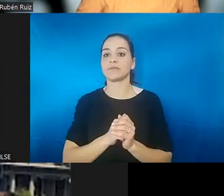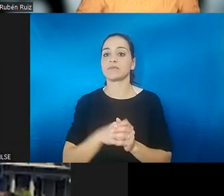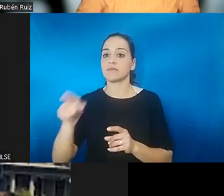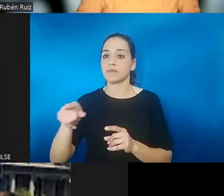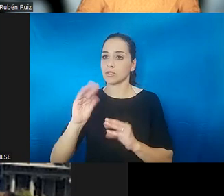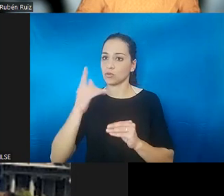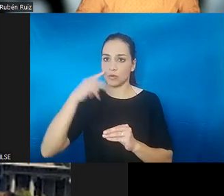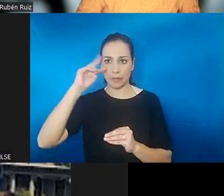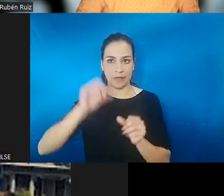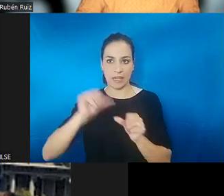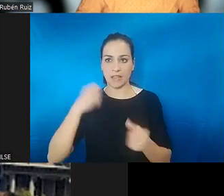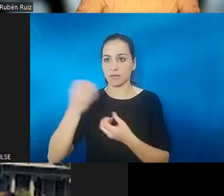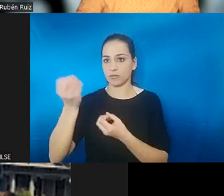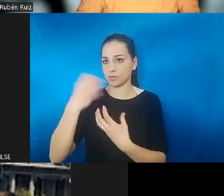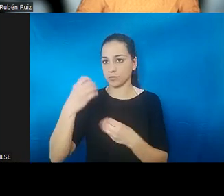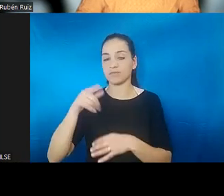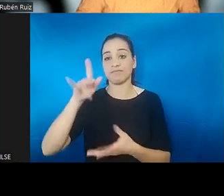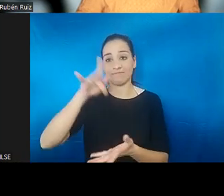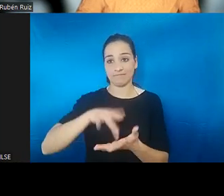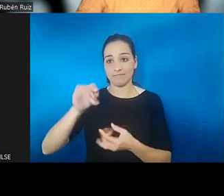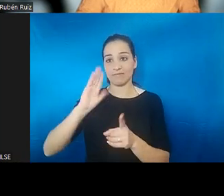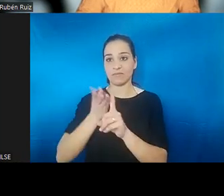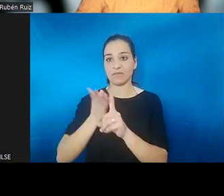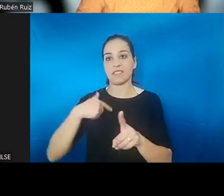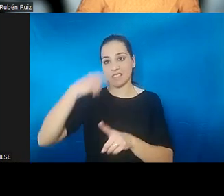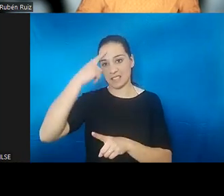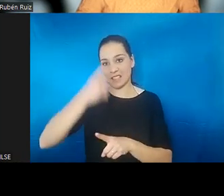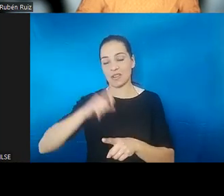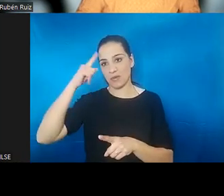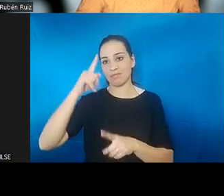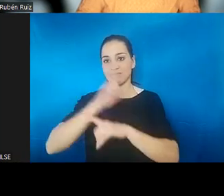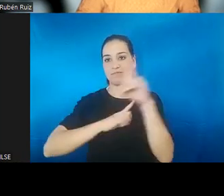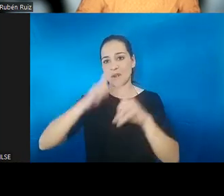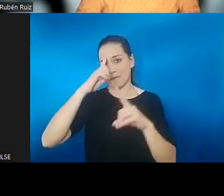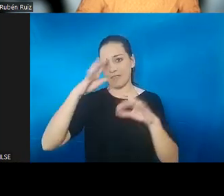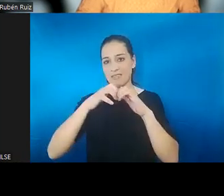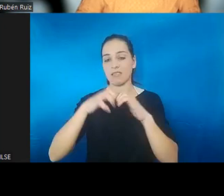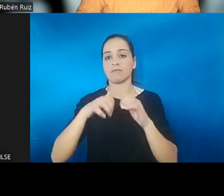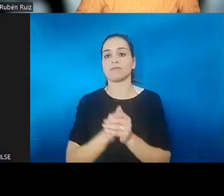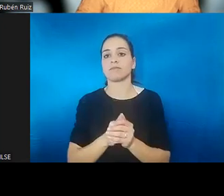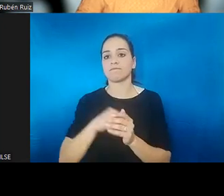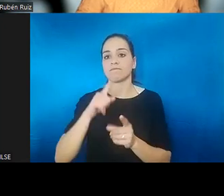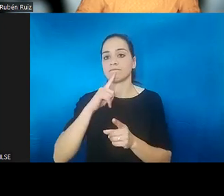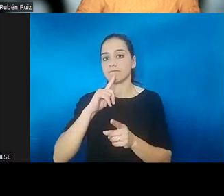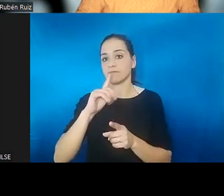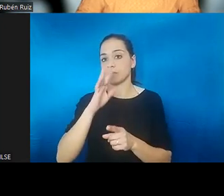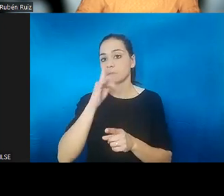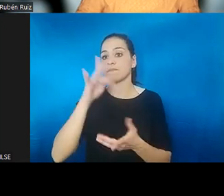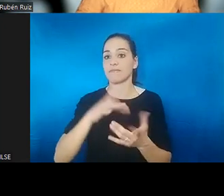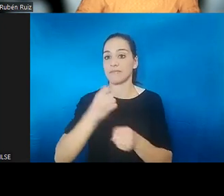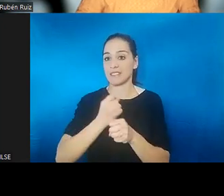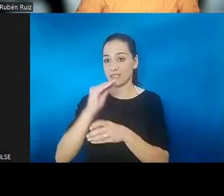experiencia y también cómo ha afectado tras un traumatismo cronencefalico. Y el trabajo también que realizan dentro de la asociación.